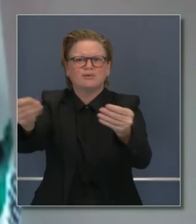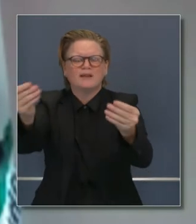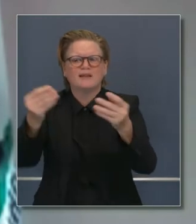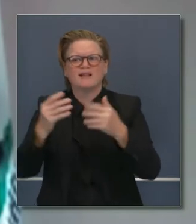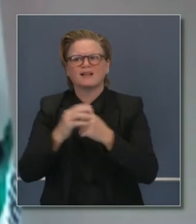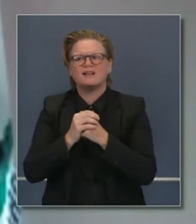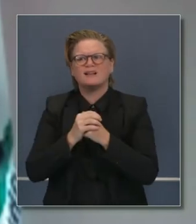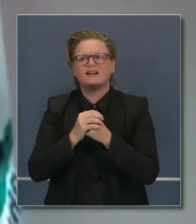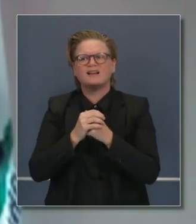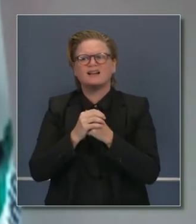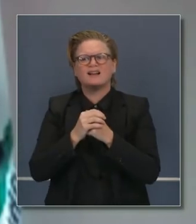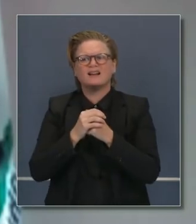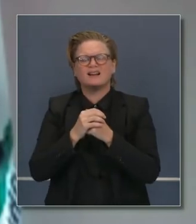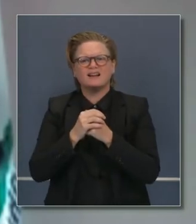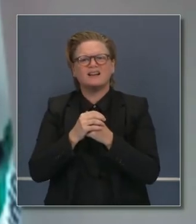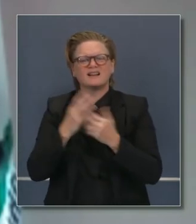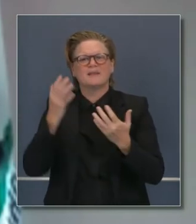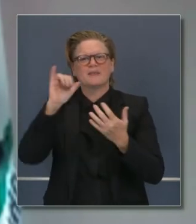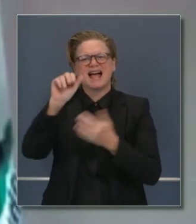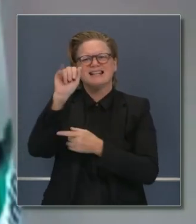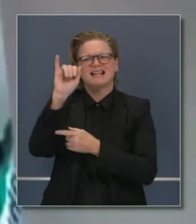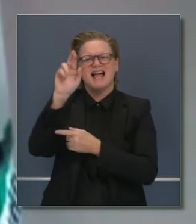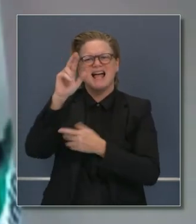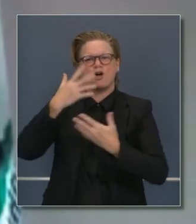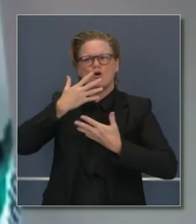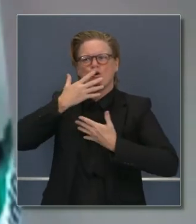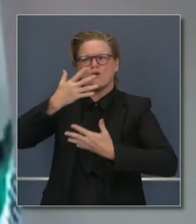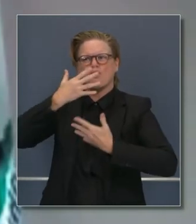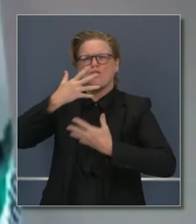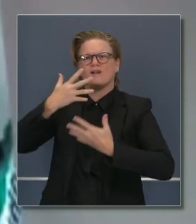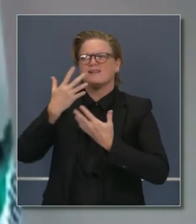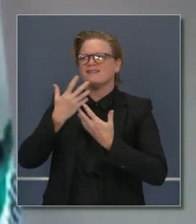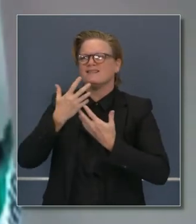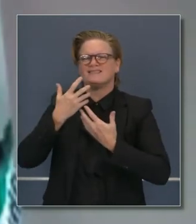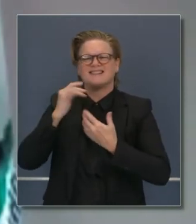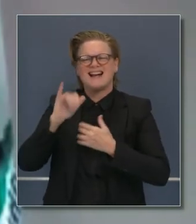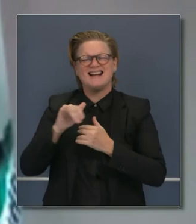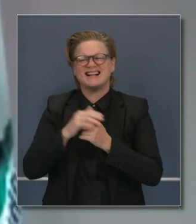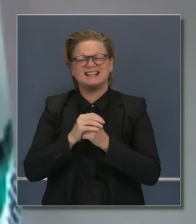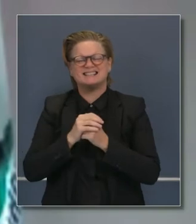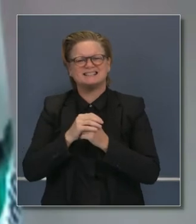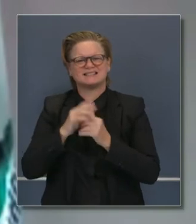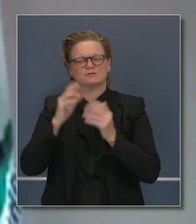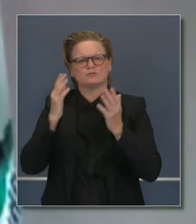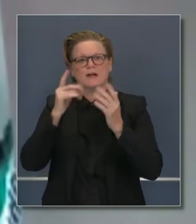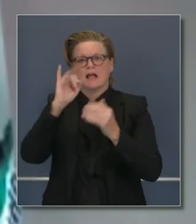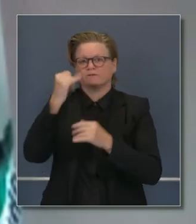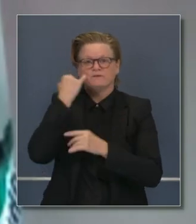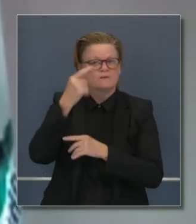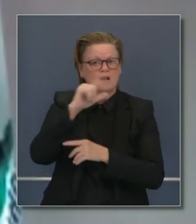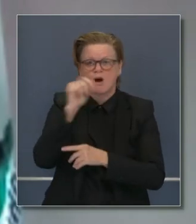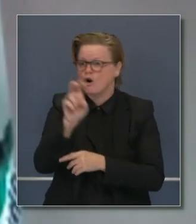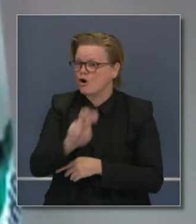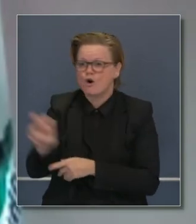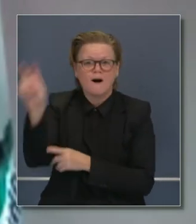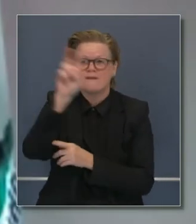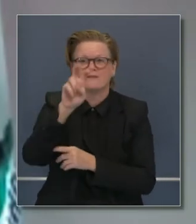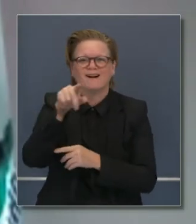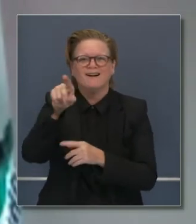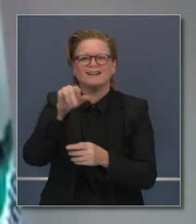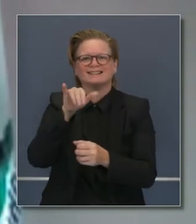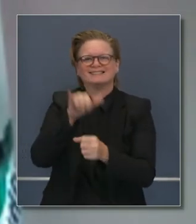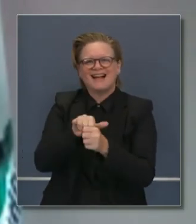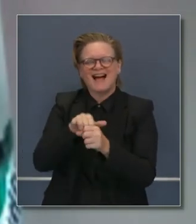Así que esto es una herramienta importante para frenar la transmisión y asegurarnos de que las restricciones de